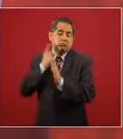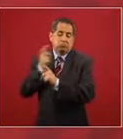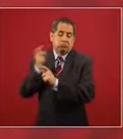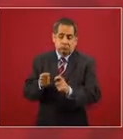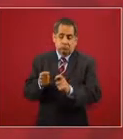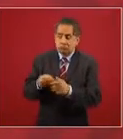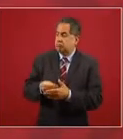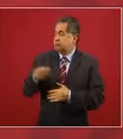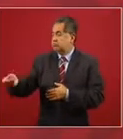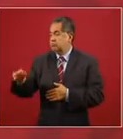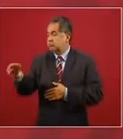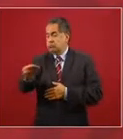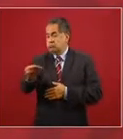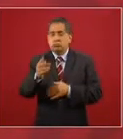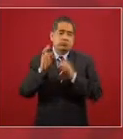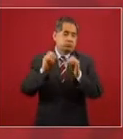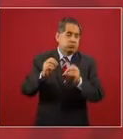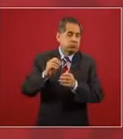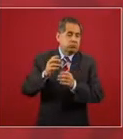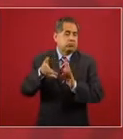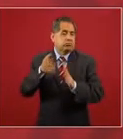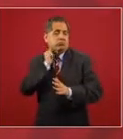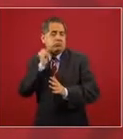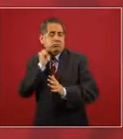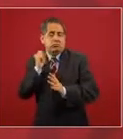o senadores que él quería